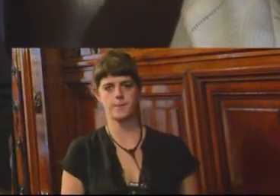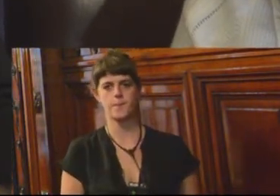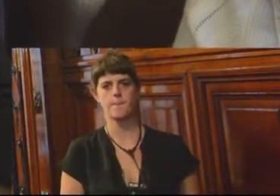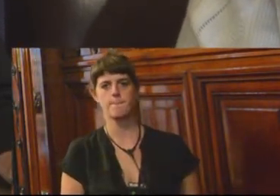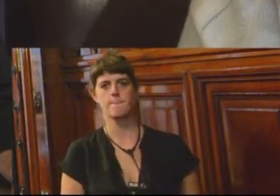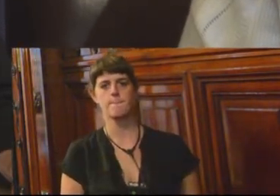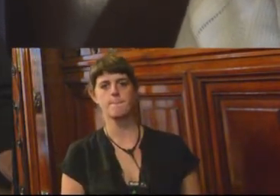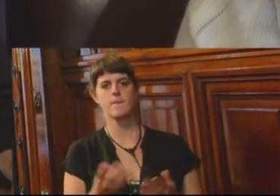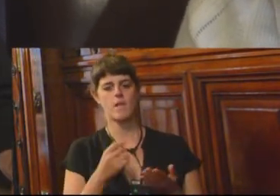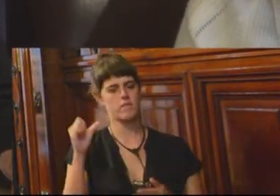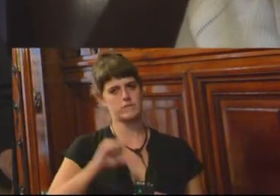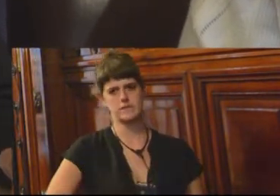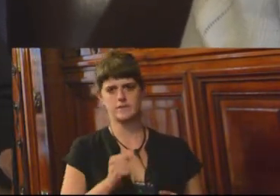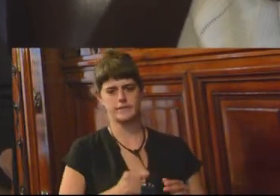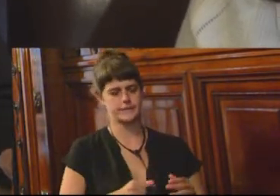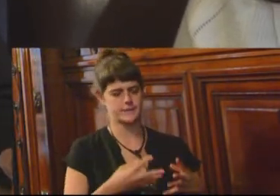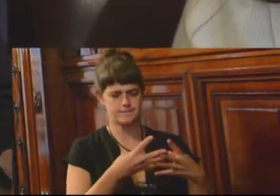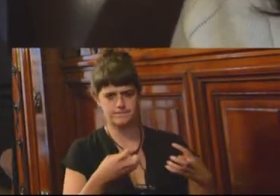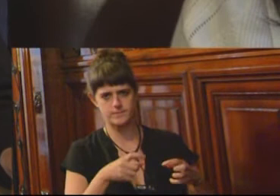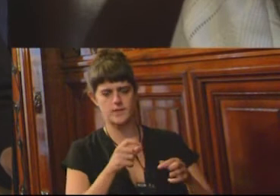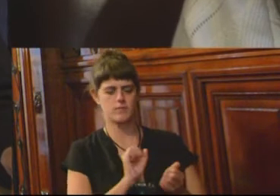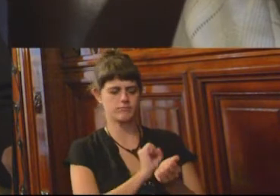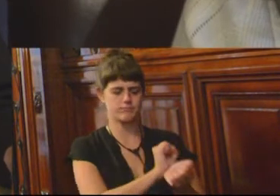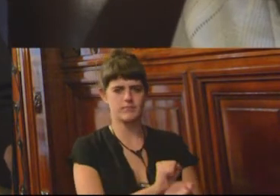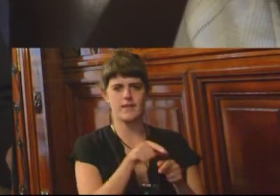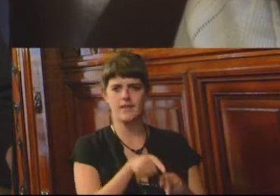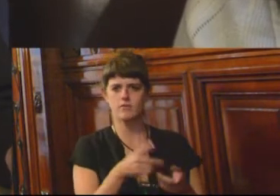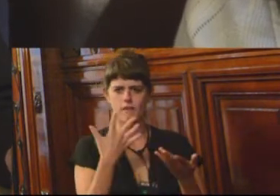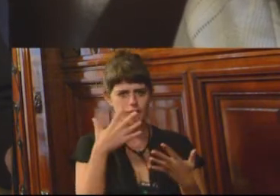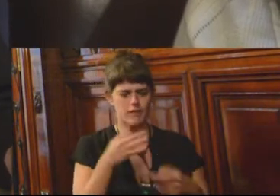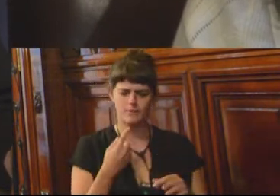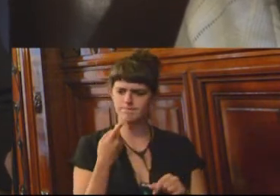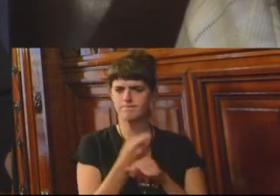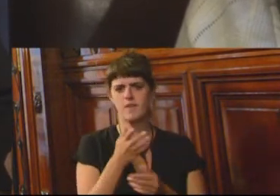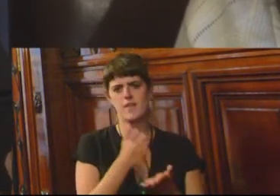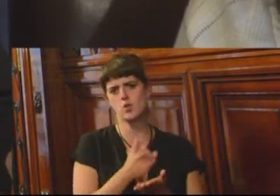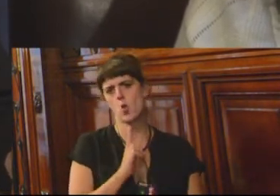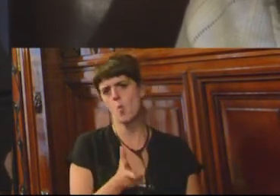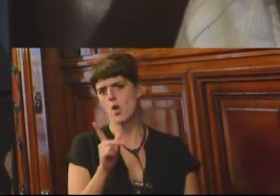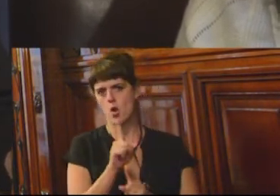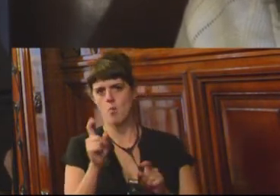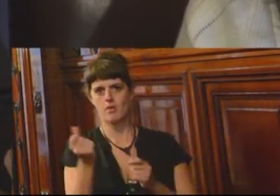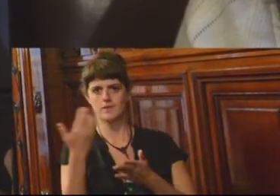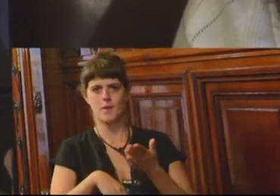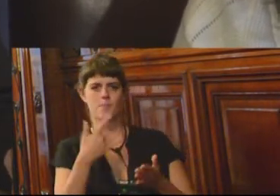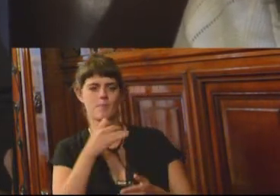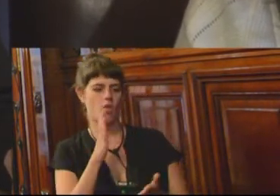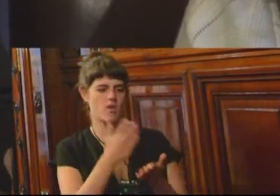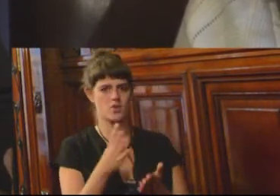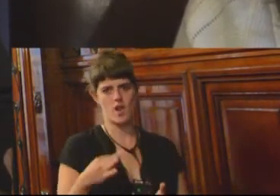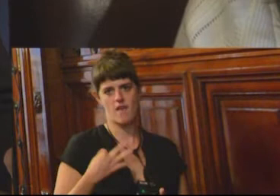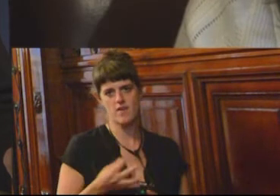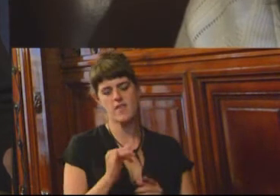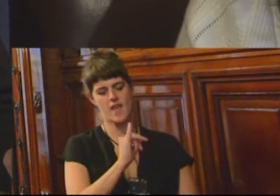estructurales del Servicio Penitenciario bonaerense que afectan gravemente derechos humanos inderogables, tales como el derecho a la vida y la integridad personal de los